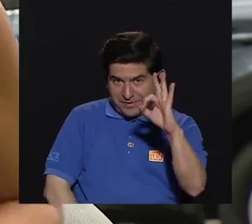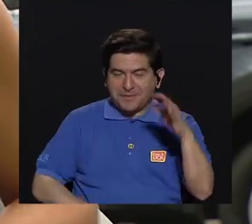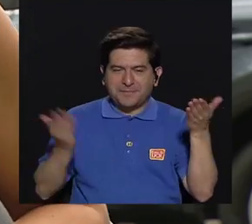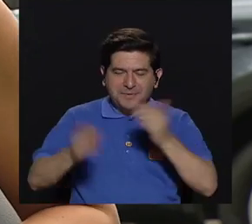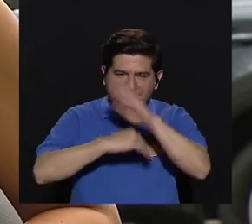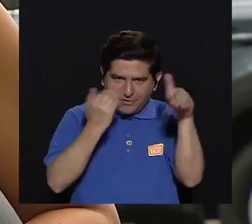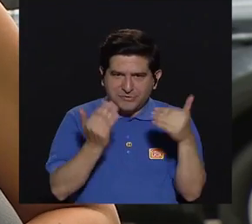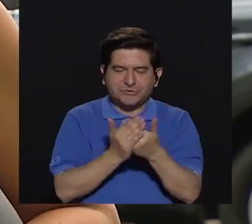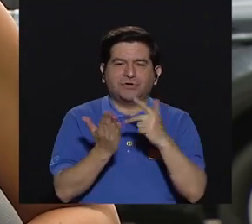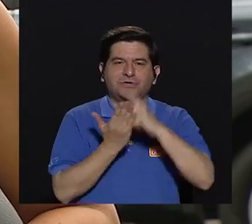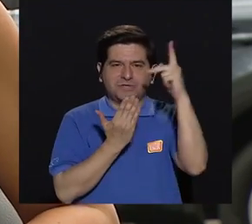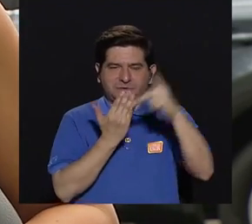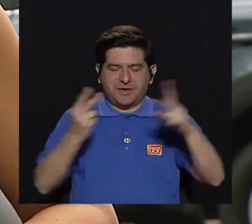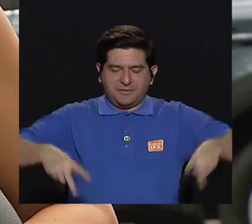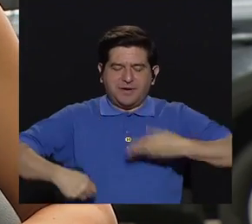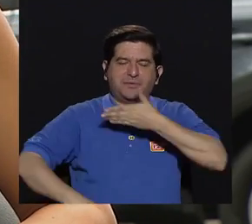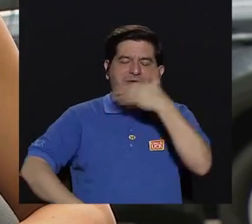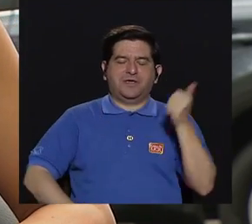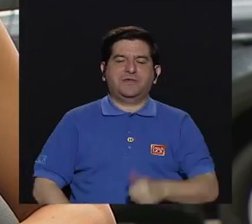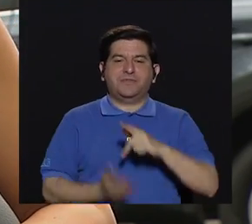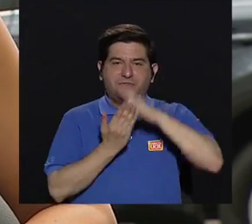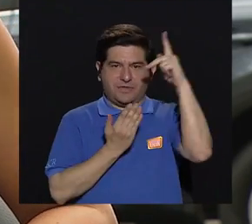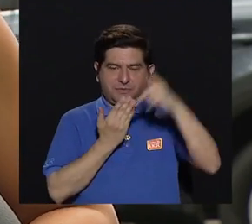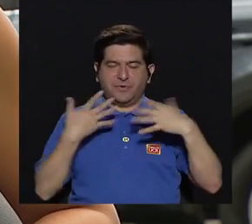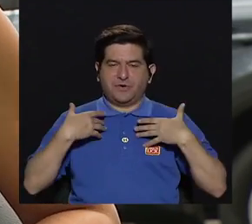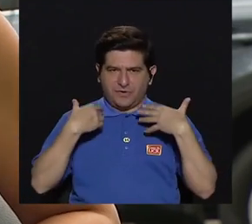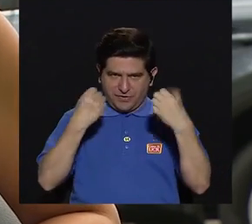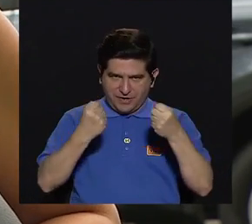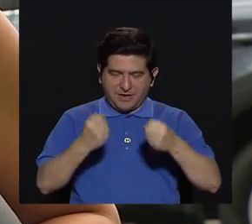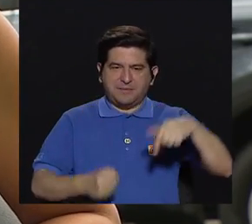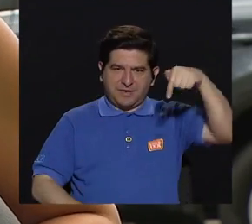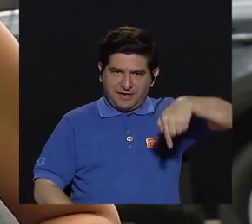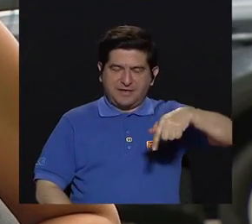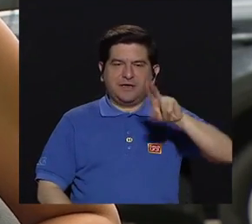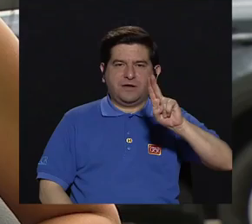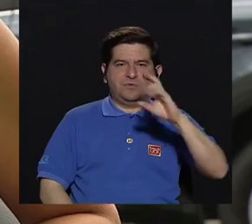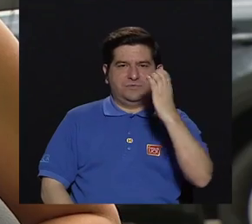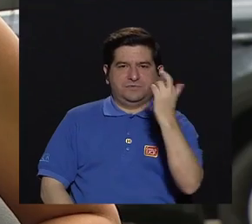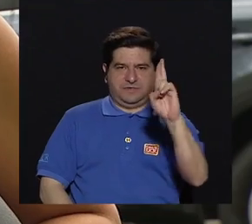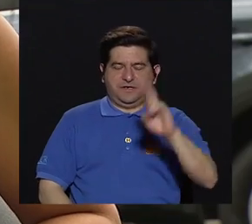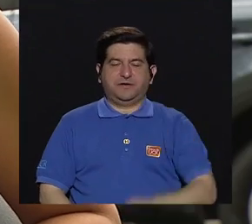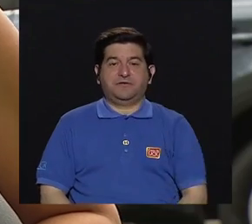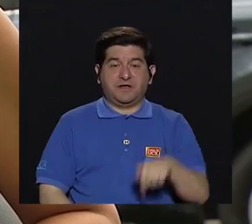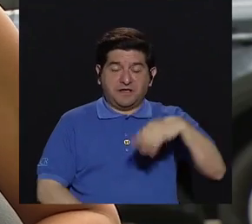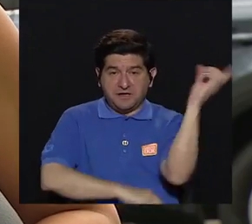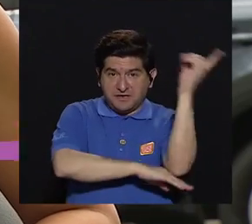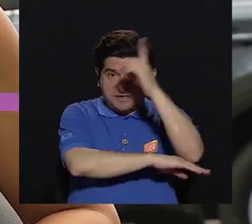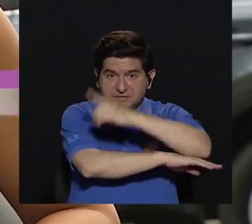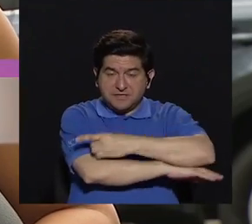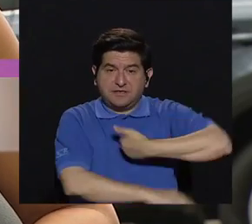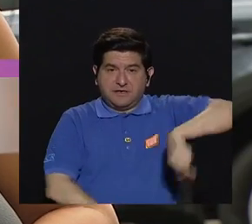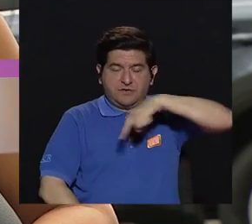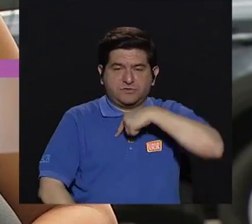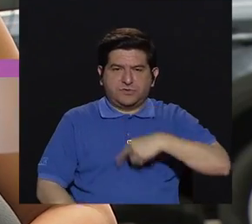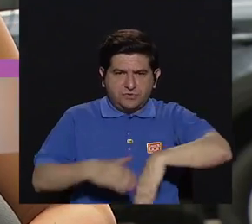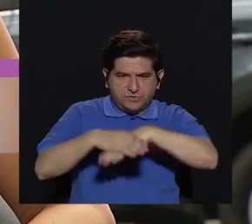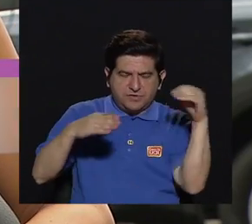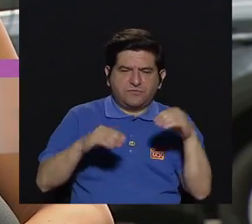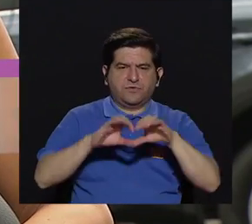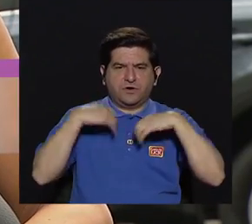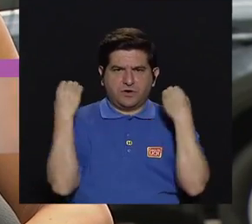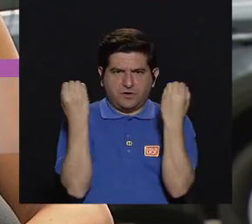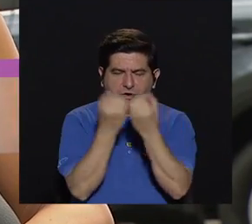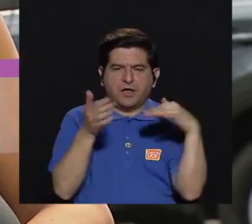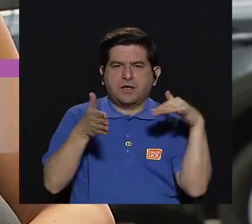Hola, ¿qué tal? Bienvenidos y bienvenidas a Vivir Mejor. La revista de salud de la Universidad de Costa Rica. El día de hoy nos encontramos en las